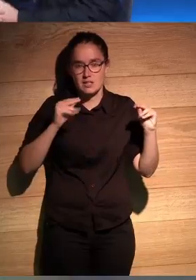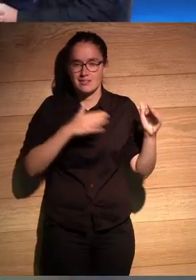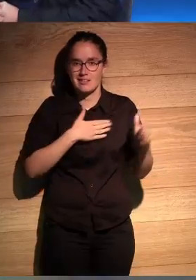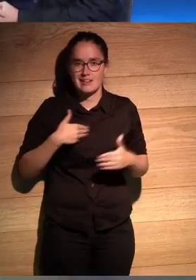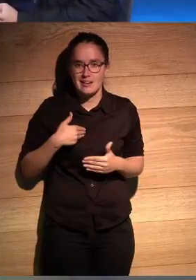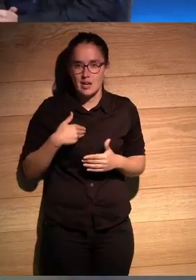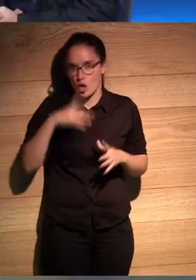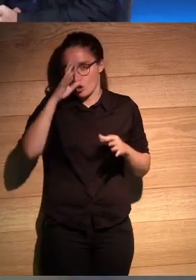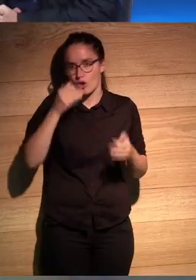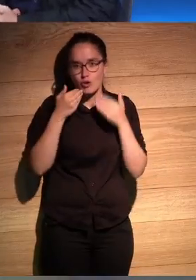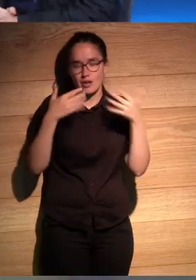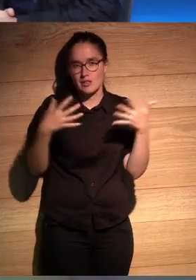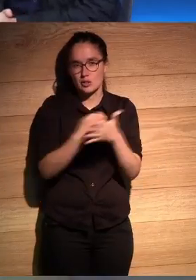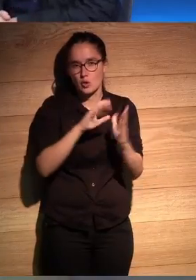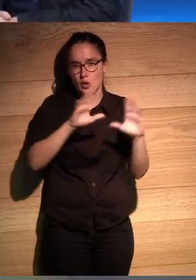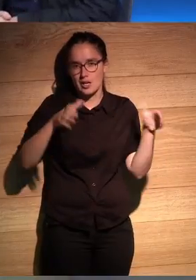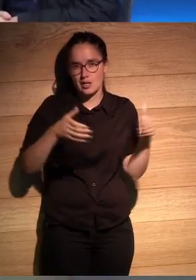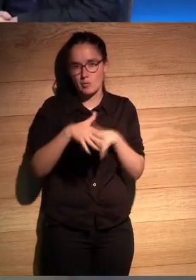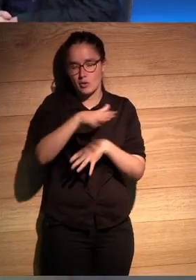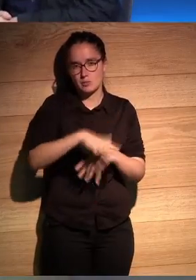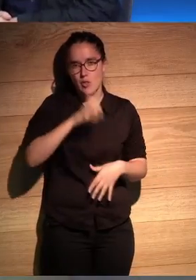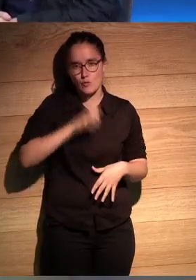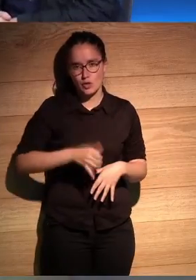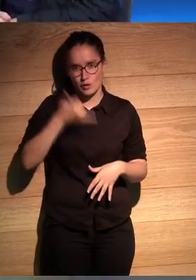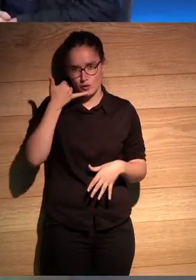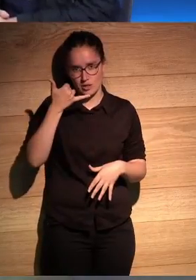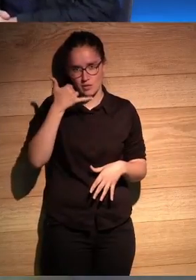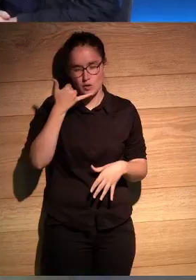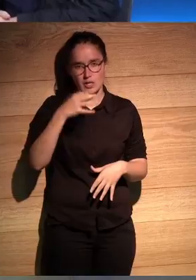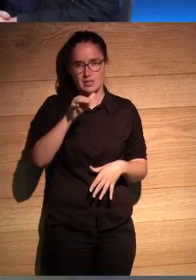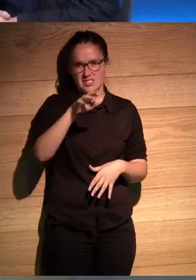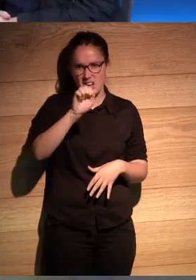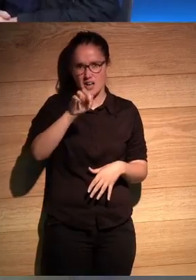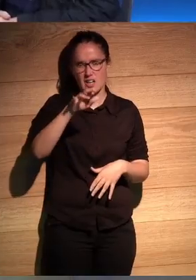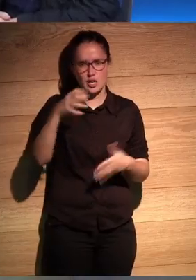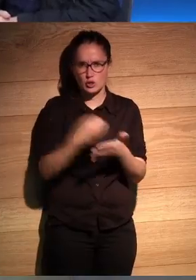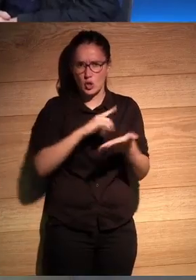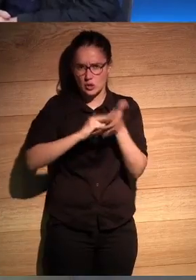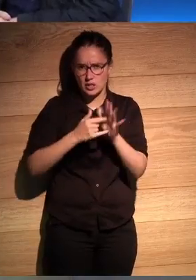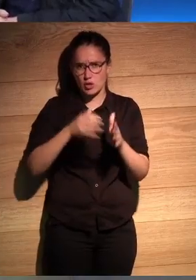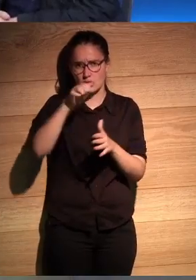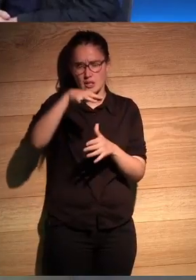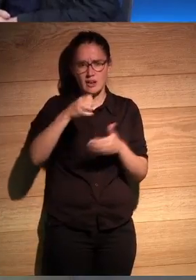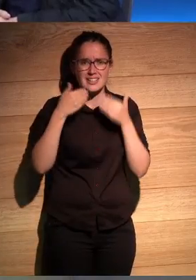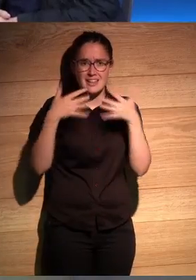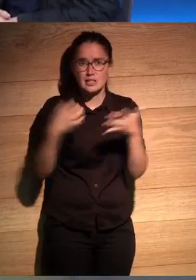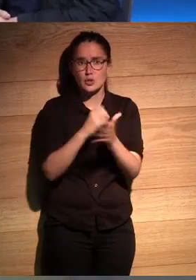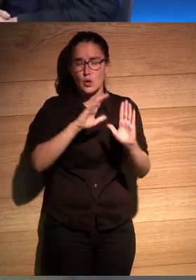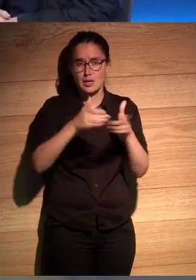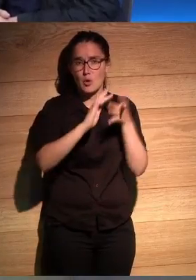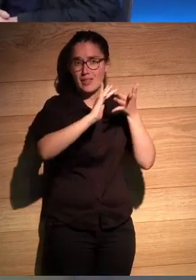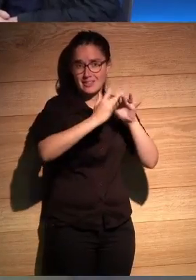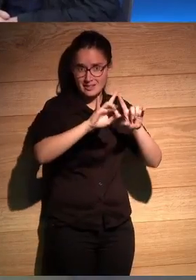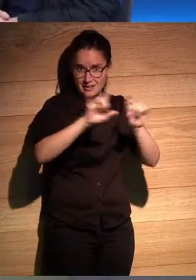quería evidentemente dar las gracias a todo el equipo del espacio la fundación Sara Iris todos los técnicos Andrés gracias a todo el equipo de